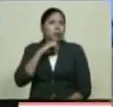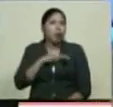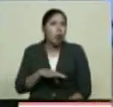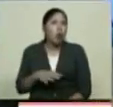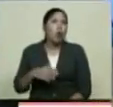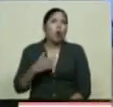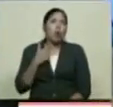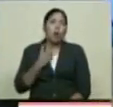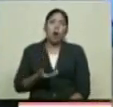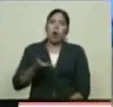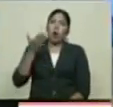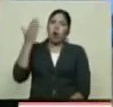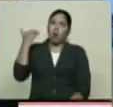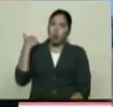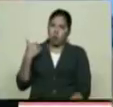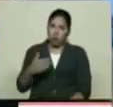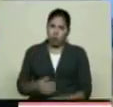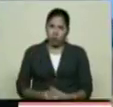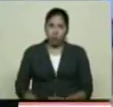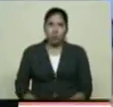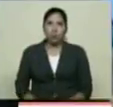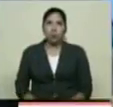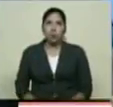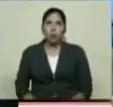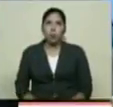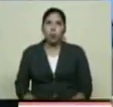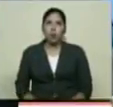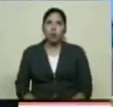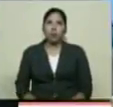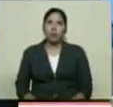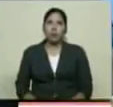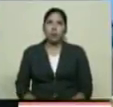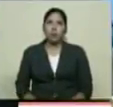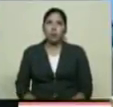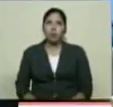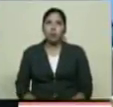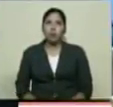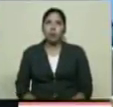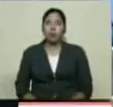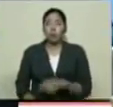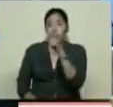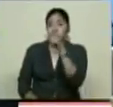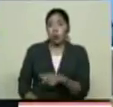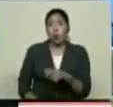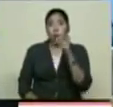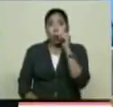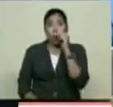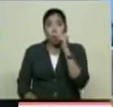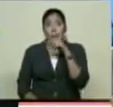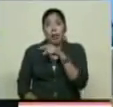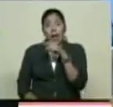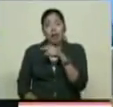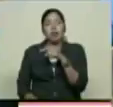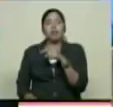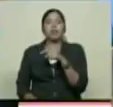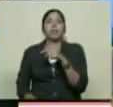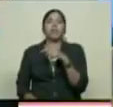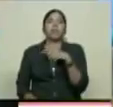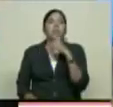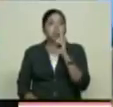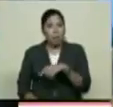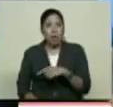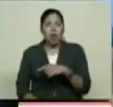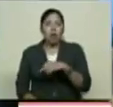viceversa Y bueno, Tulofebres Cordero, que fue un historiador Lo bautizó como la ruta del progreso Por ahí pasaron incluso